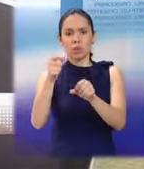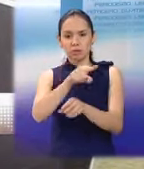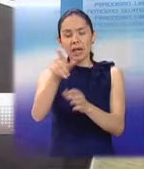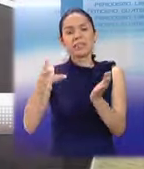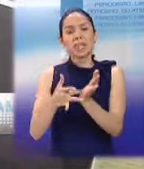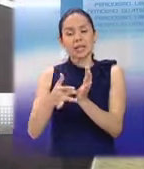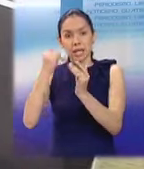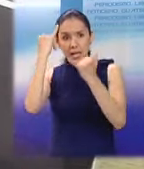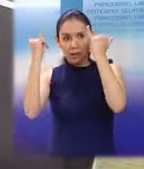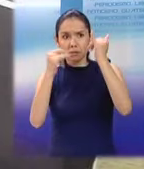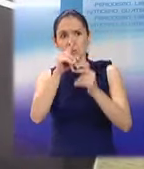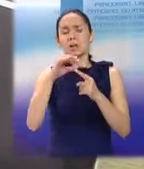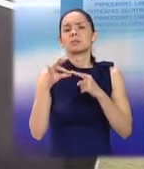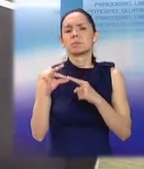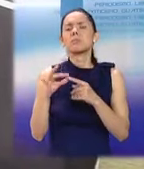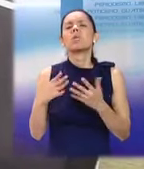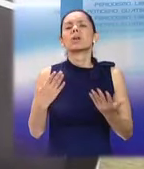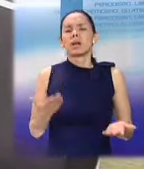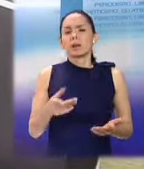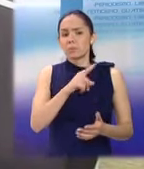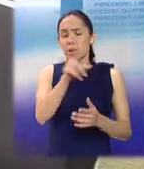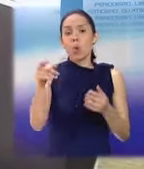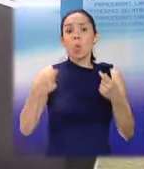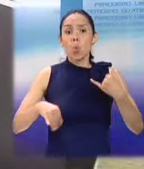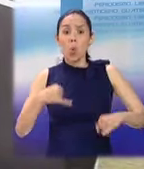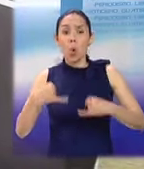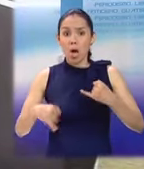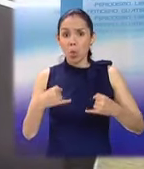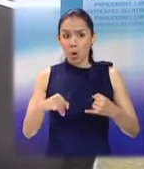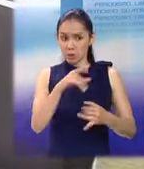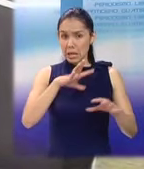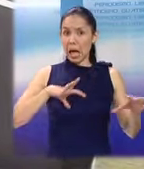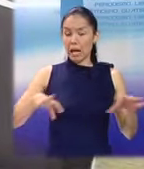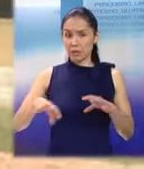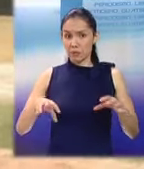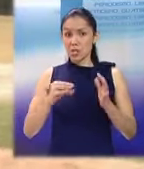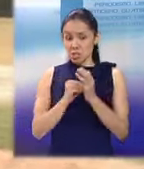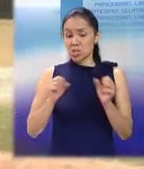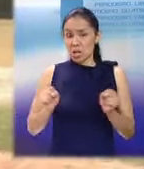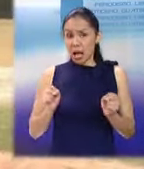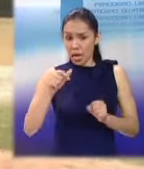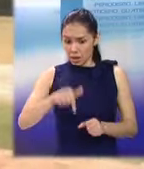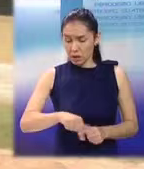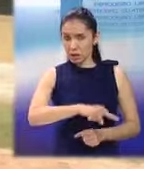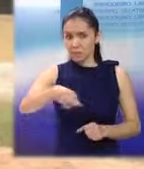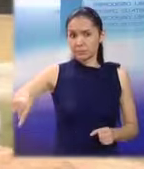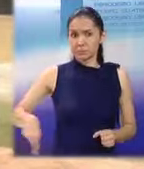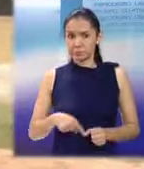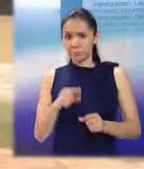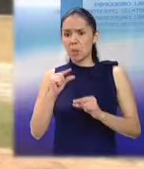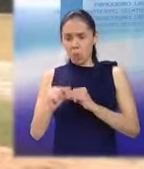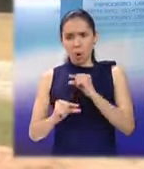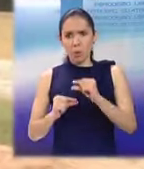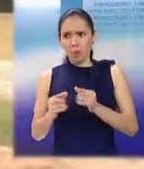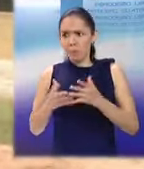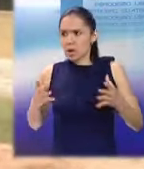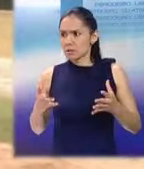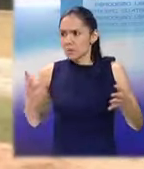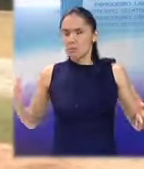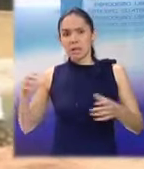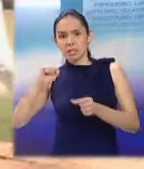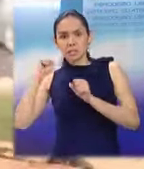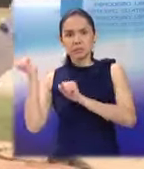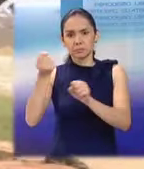especialmente porque ellos son jugadores activos y nuestros jugadores de Xela poco a poco han aprendido lo